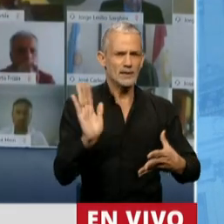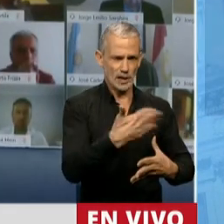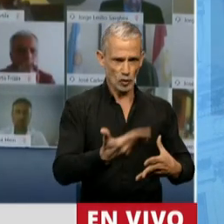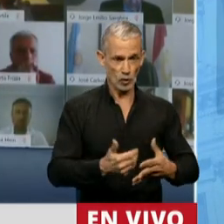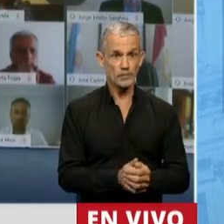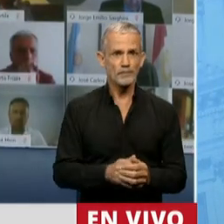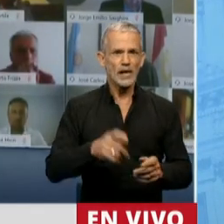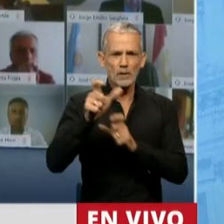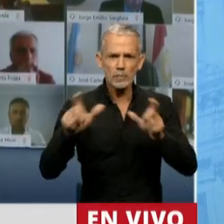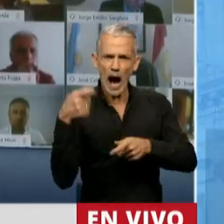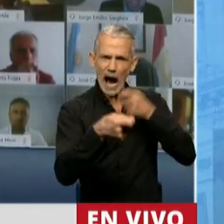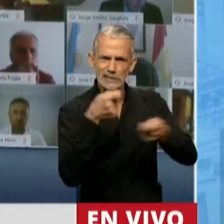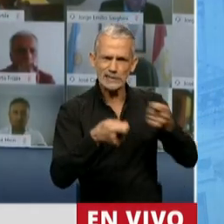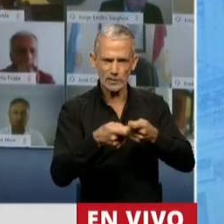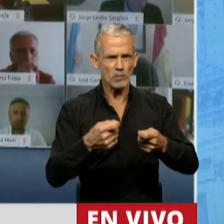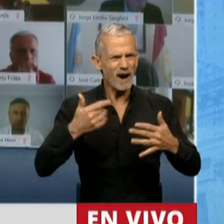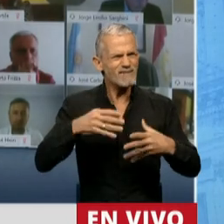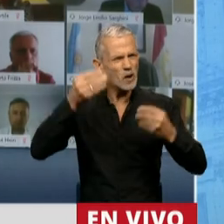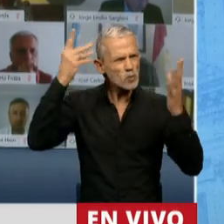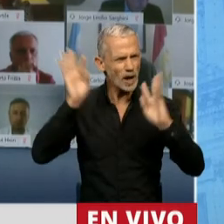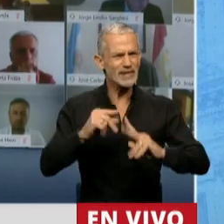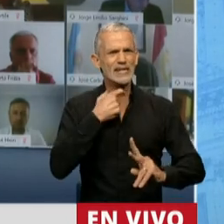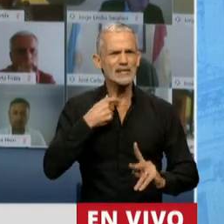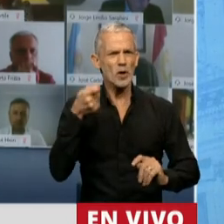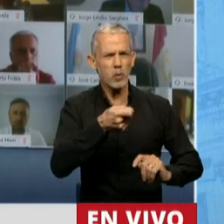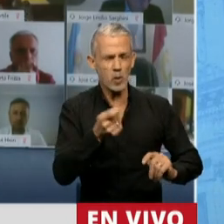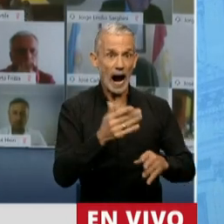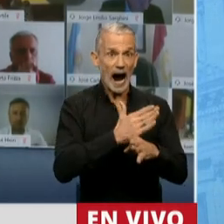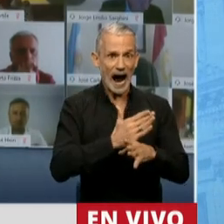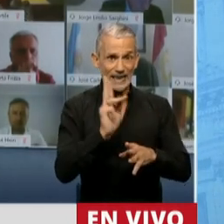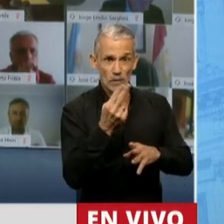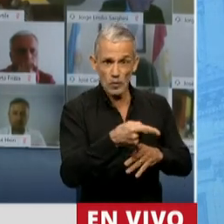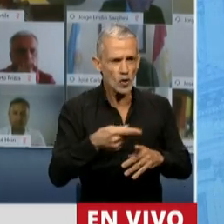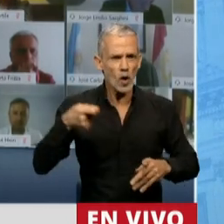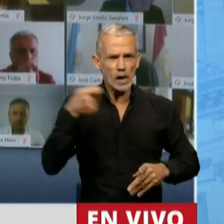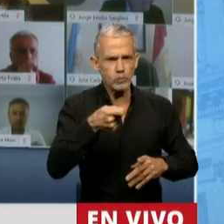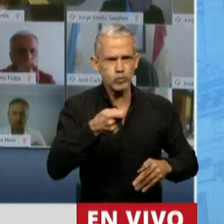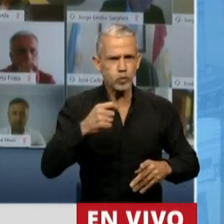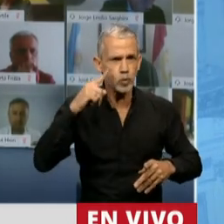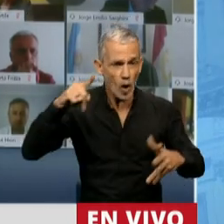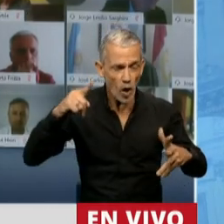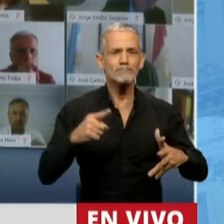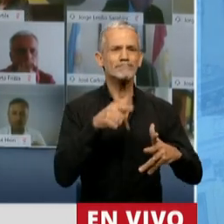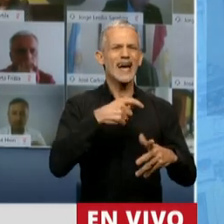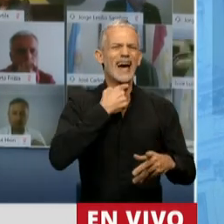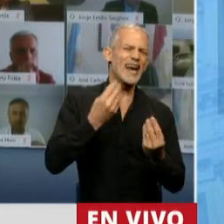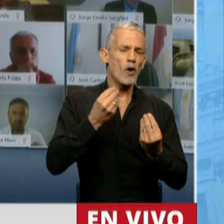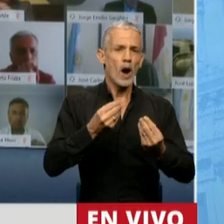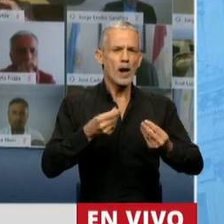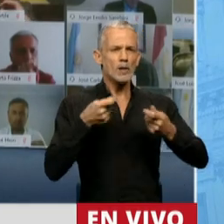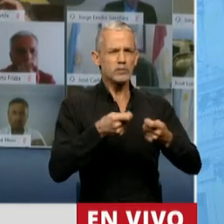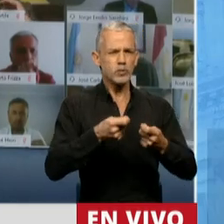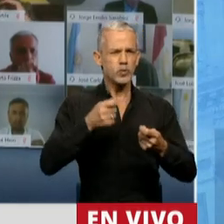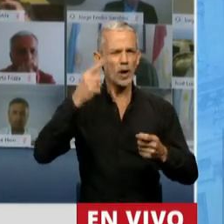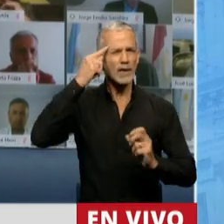Los asesinos, que atentaron varias veces contra su vida, antes de lograr su bien cometido, querían imponer una